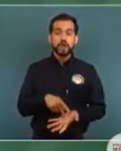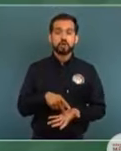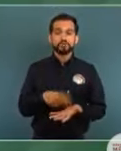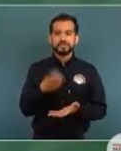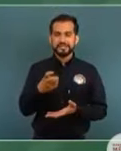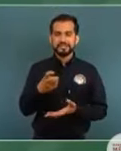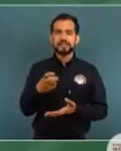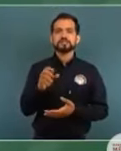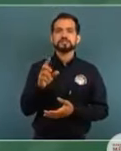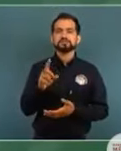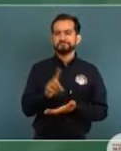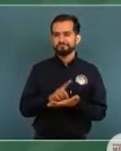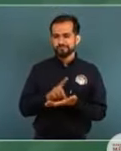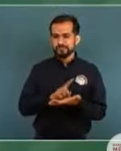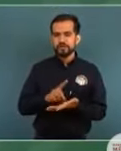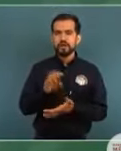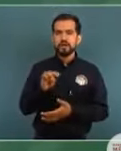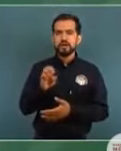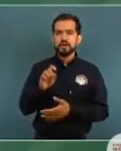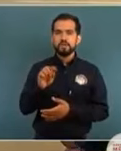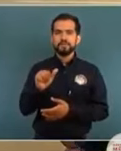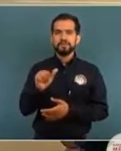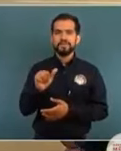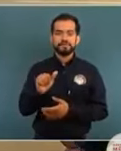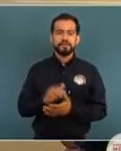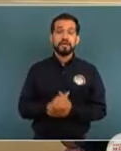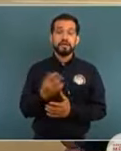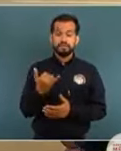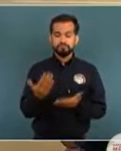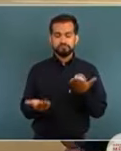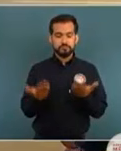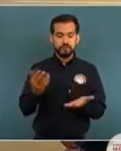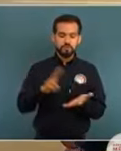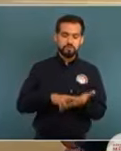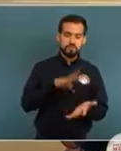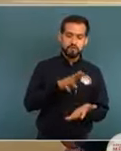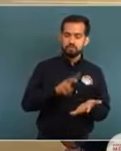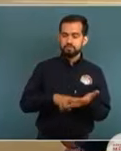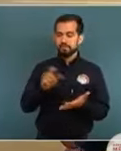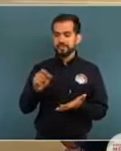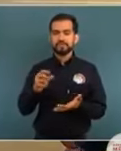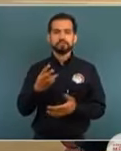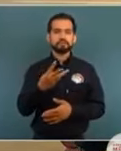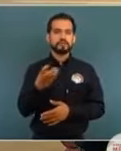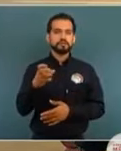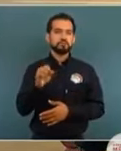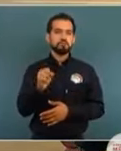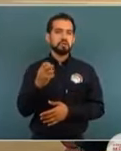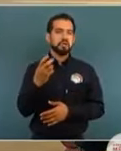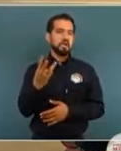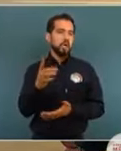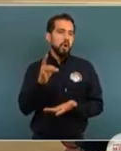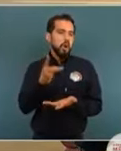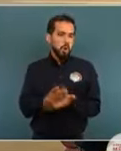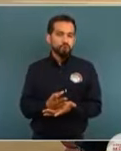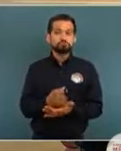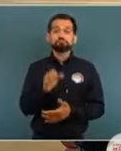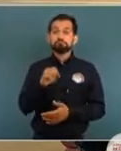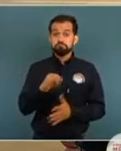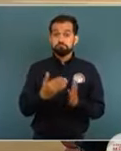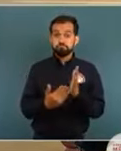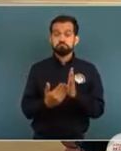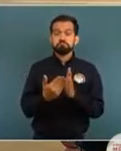de estas metanfetaminas aseguradas y comparadas con lo del 2019, 363 únicamente. Se ha